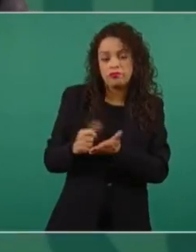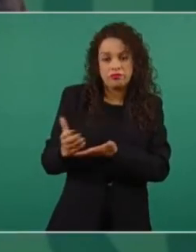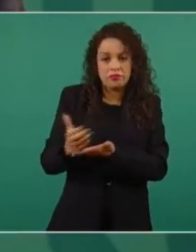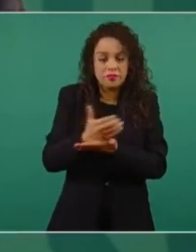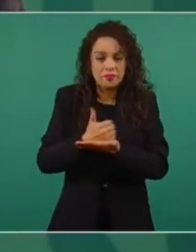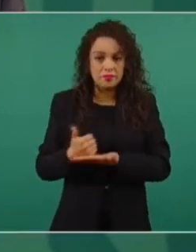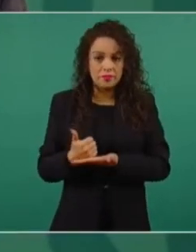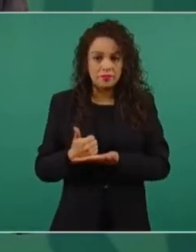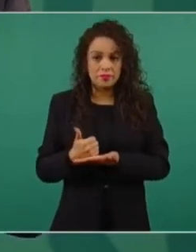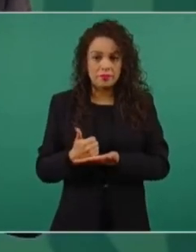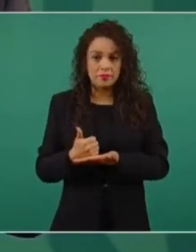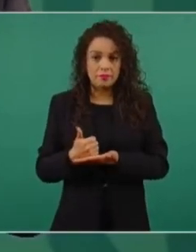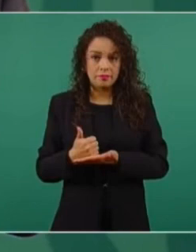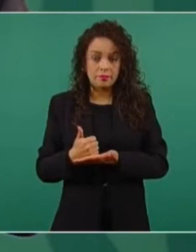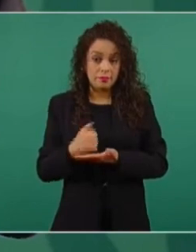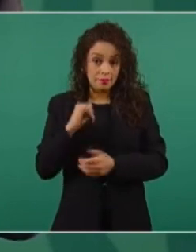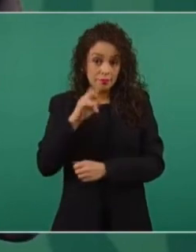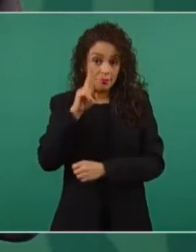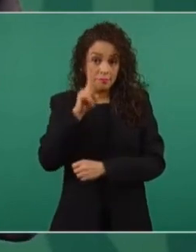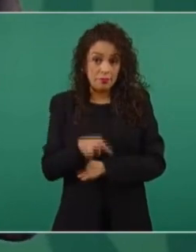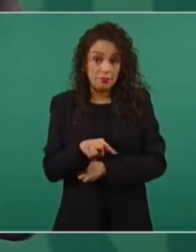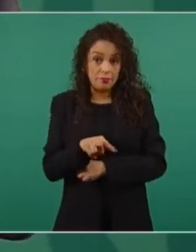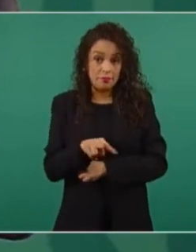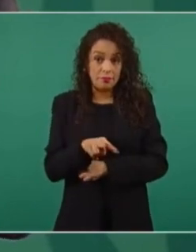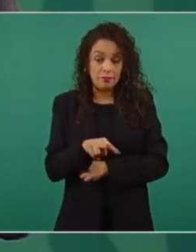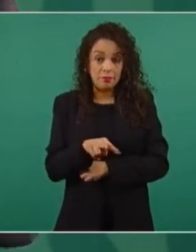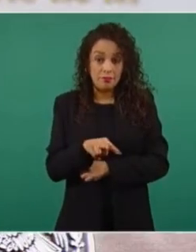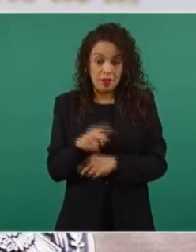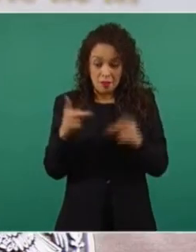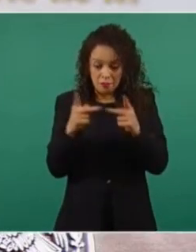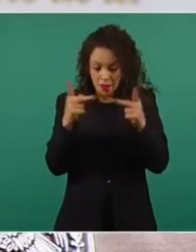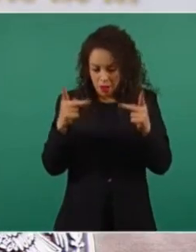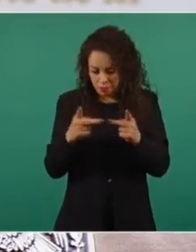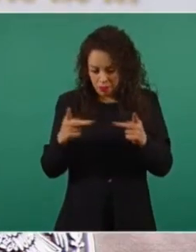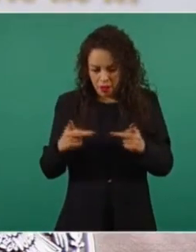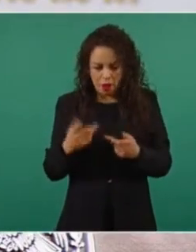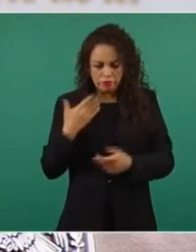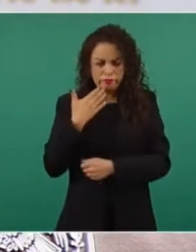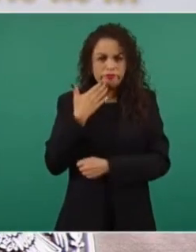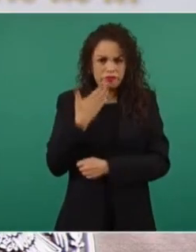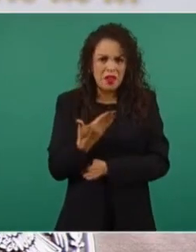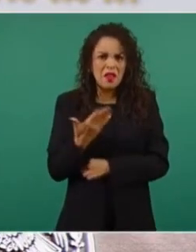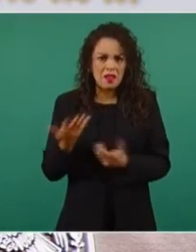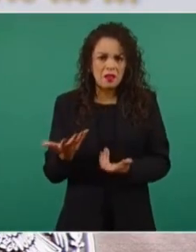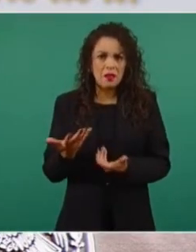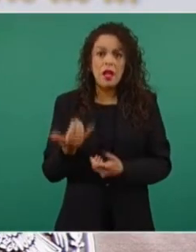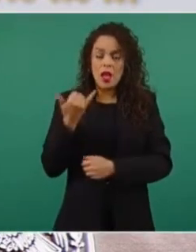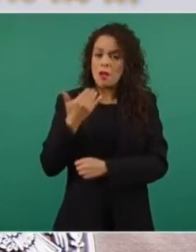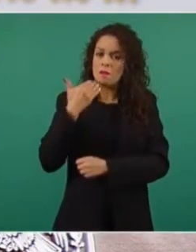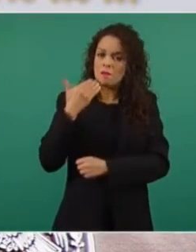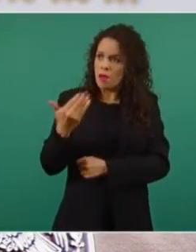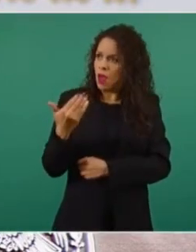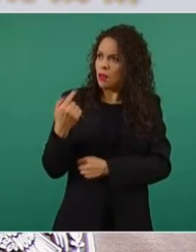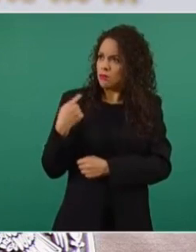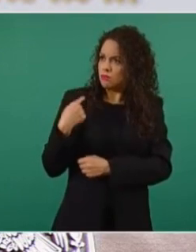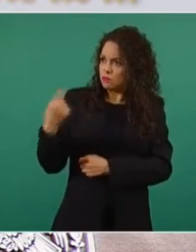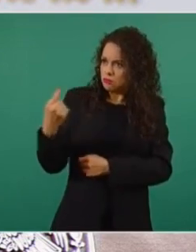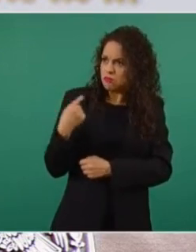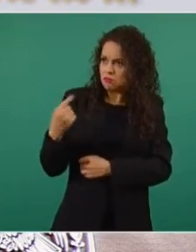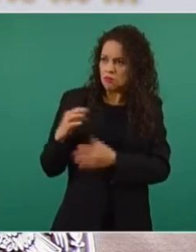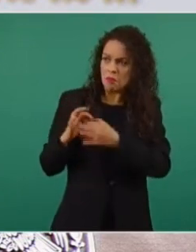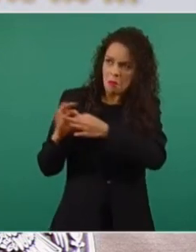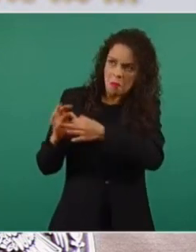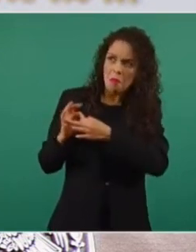O hay coincidencias plenas. Y la verdad, llevamos buenas relaciones con